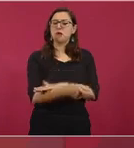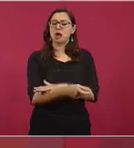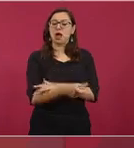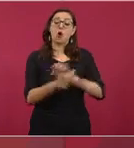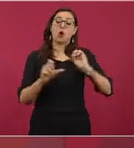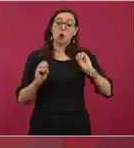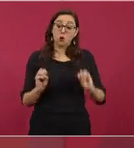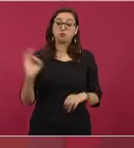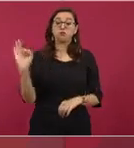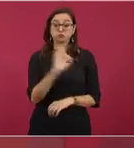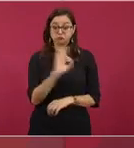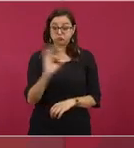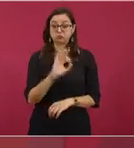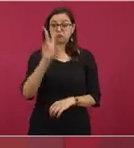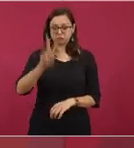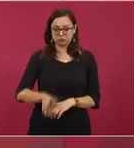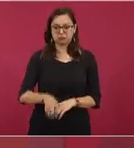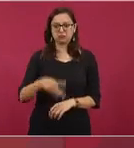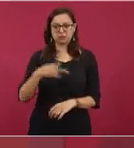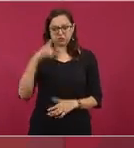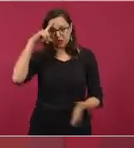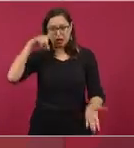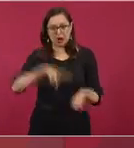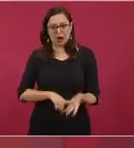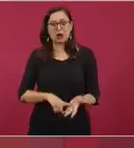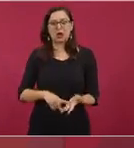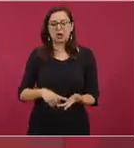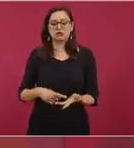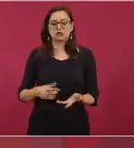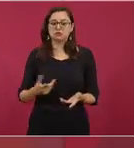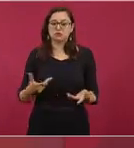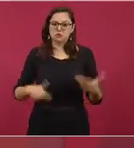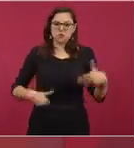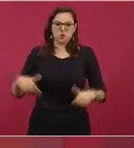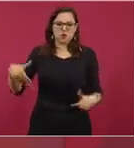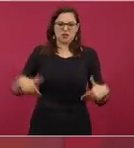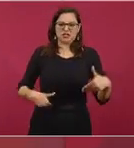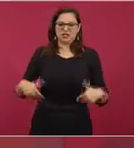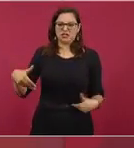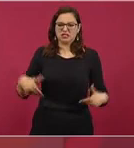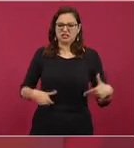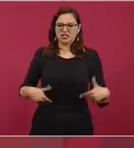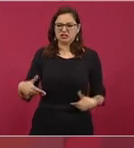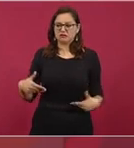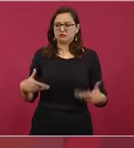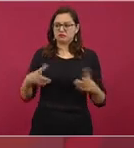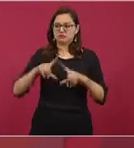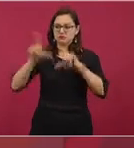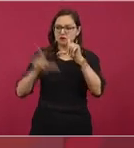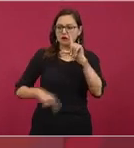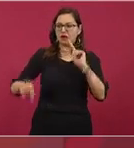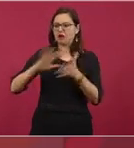porque les molesta mucho lo que está sucediendo en el país,